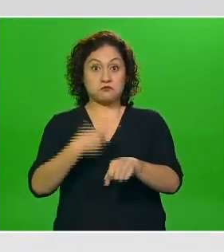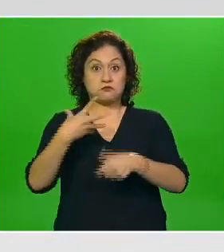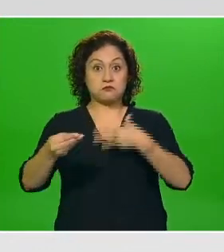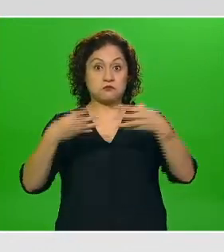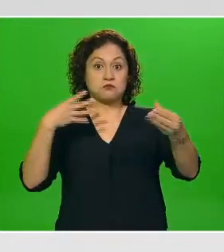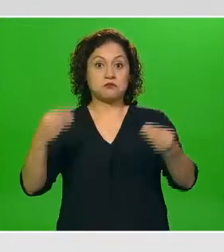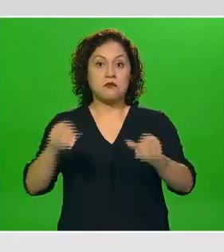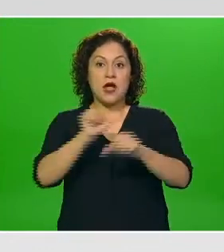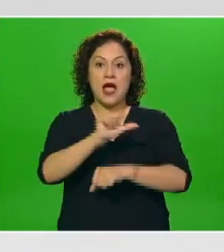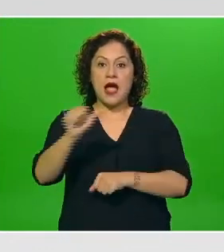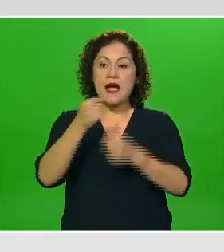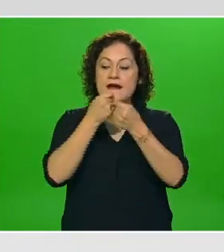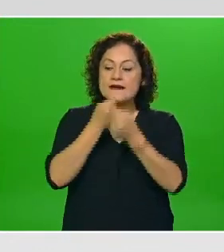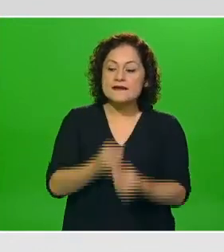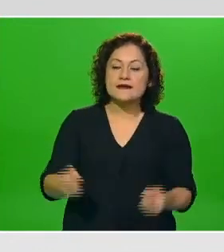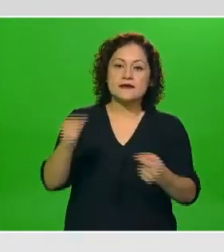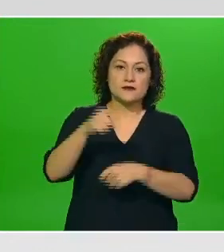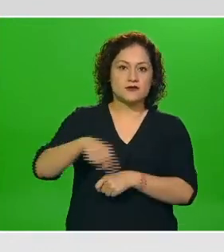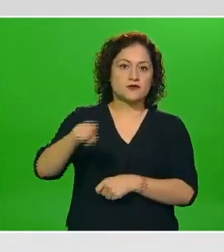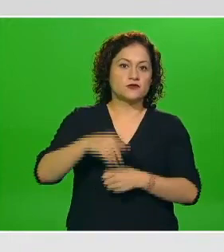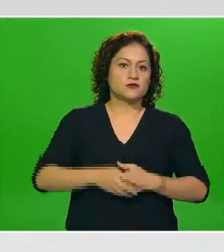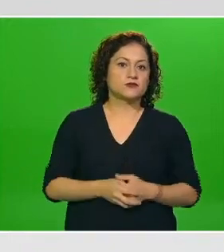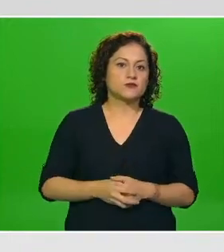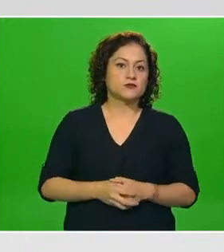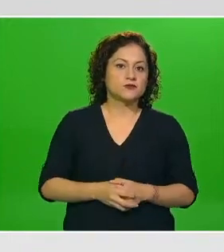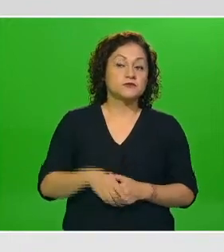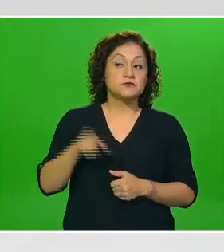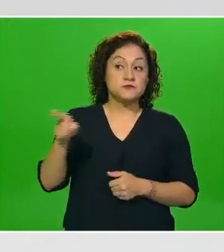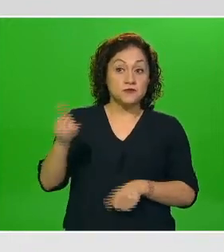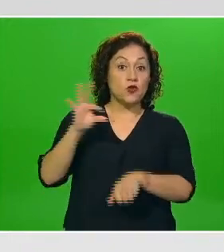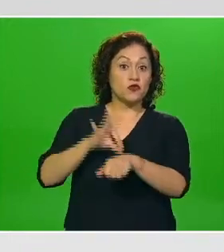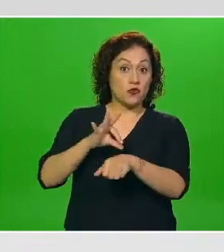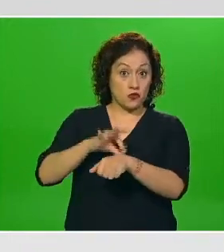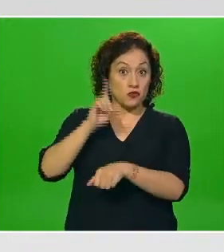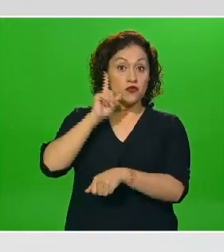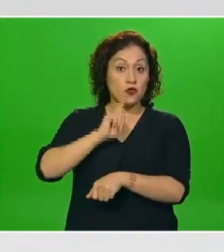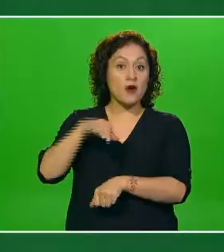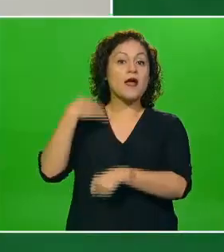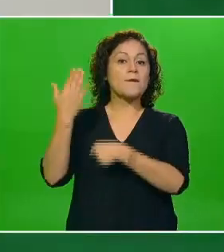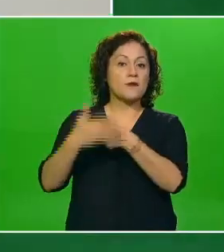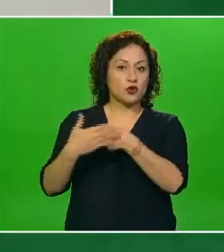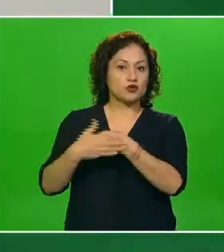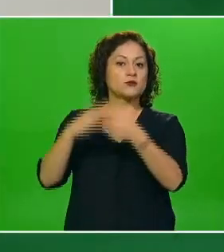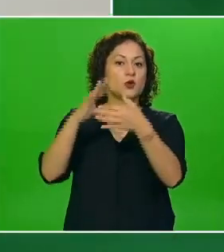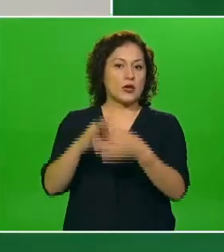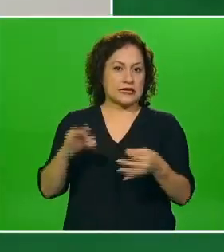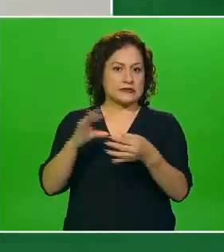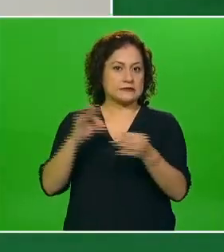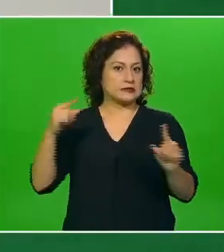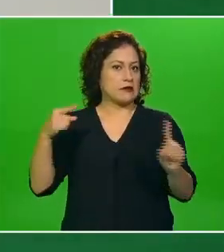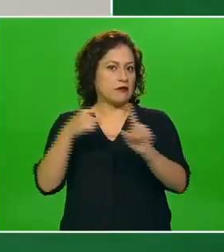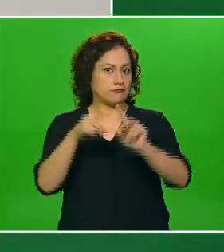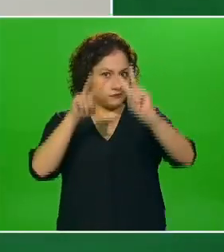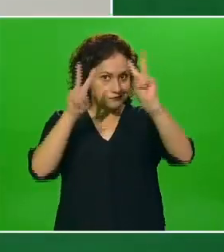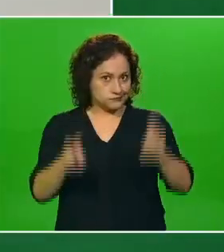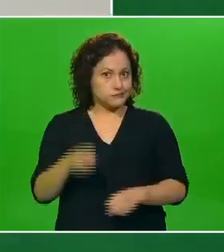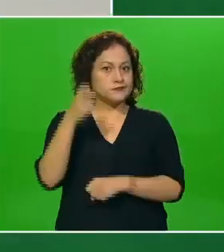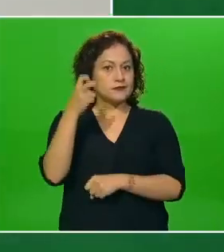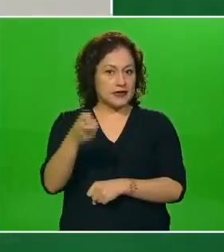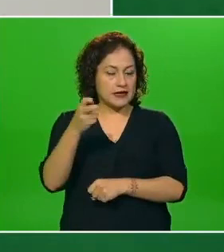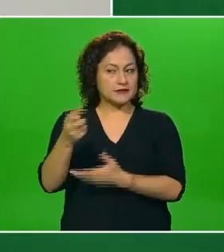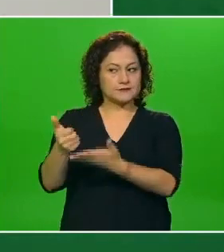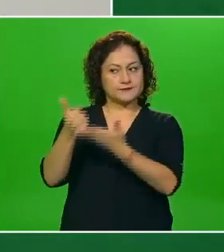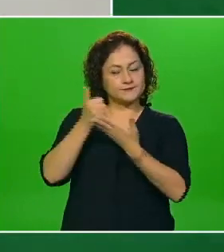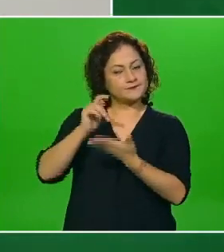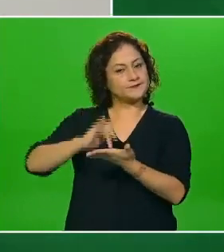infantil no voy a decir más para que luego el doctor Zaragoza nos comente al respecto y obviamente la maestra Espinosa nos apoya